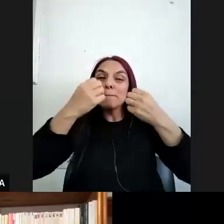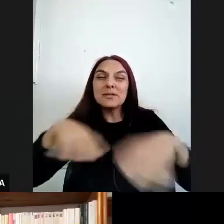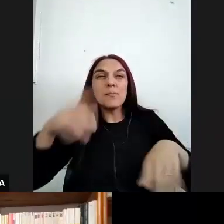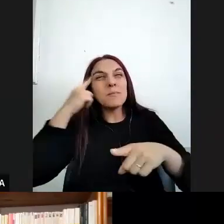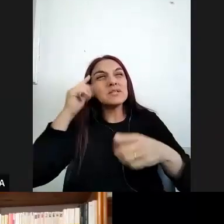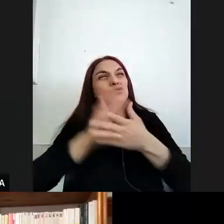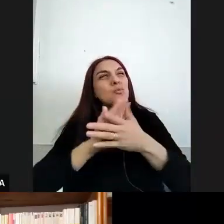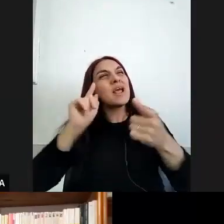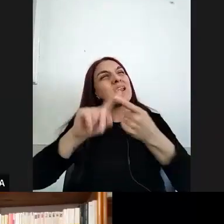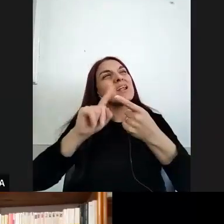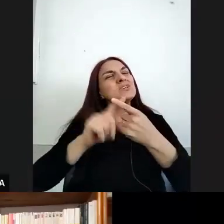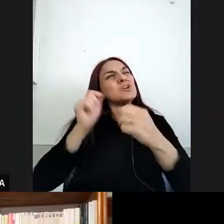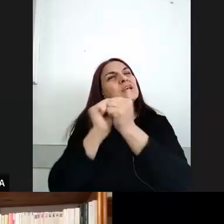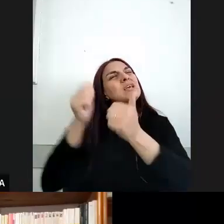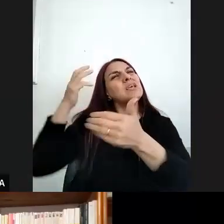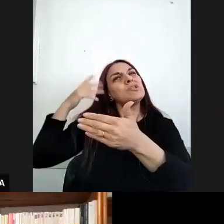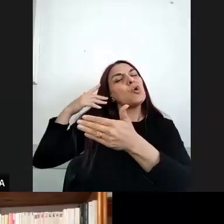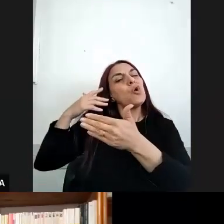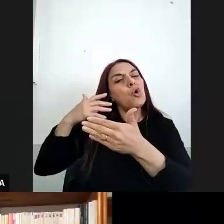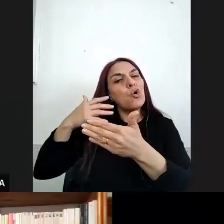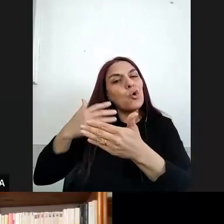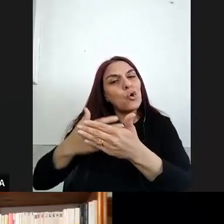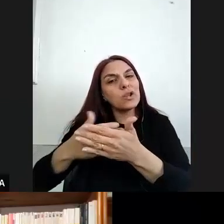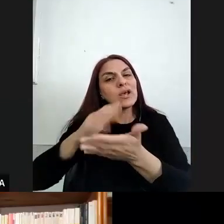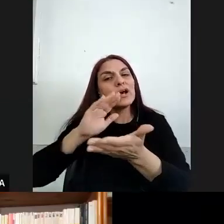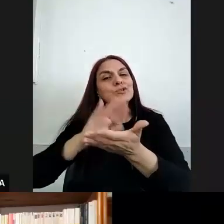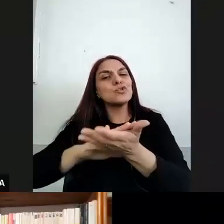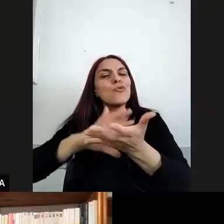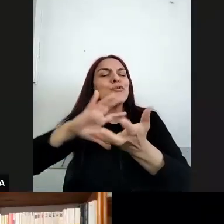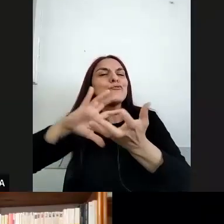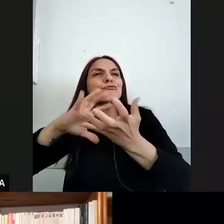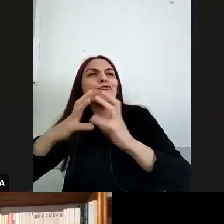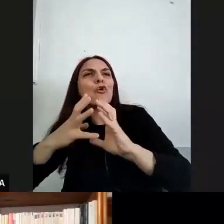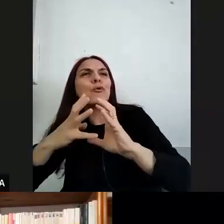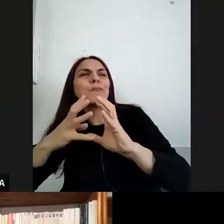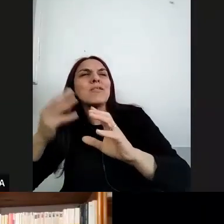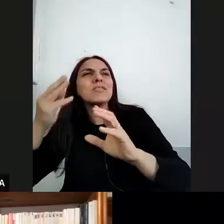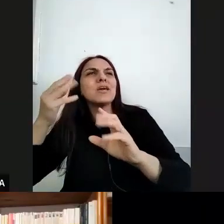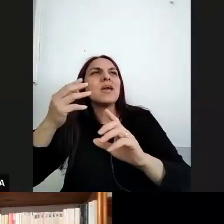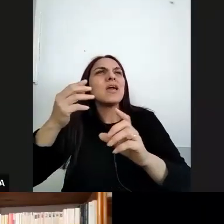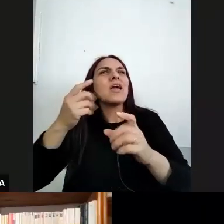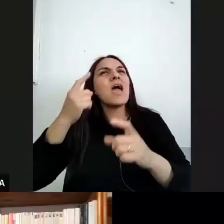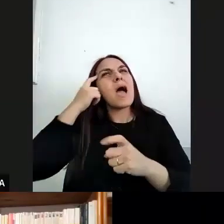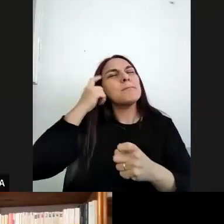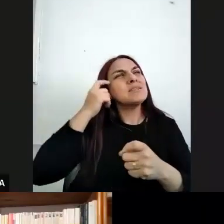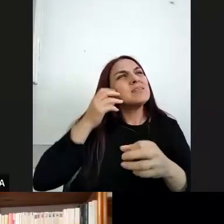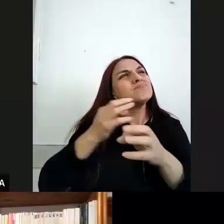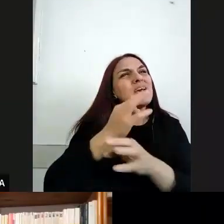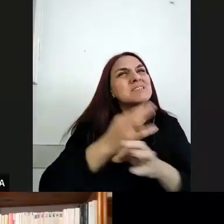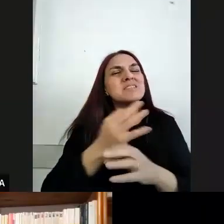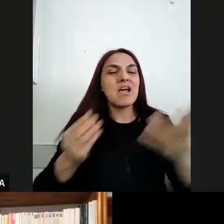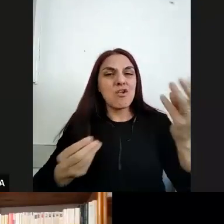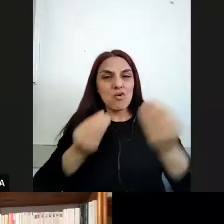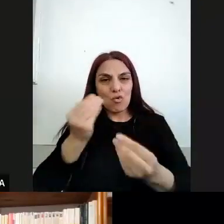digamos en relación a distintas formas de producción de conocimiento y de saber y quizás ahí digamos